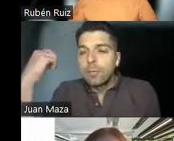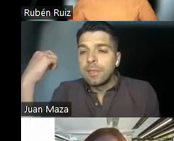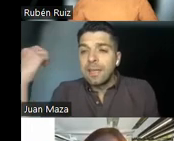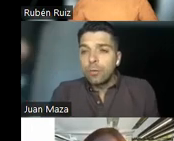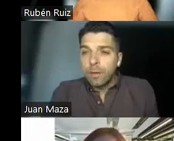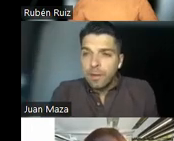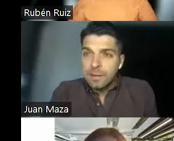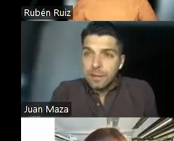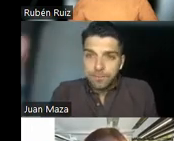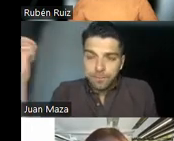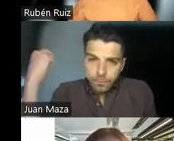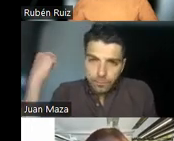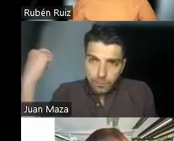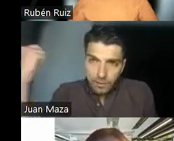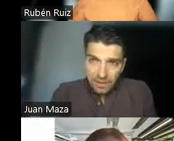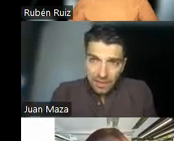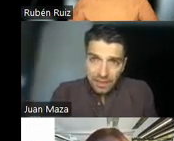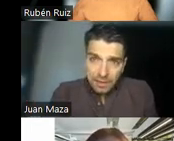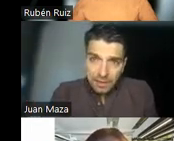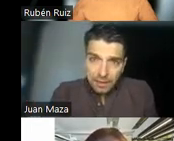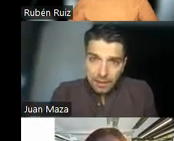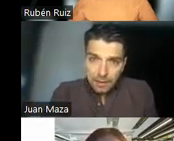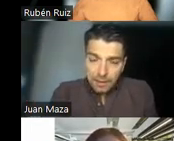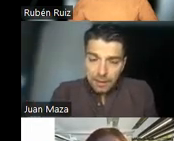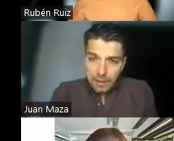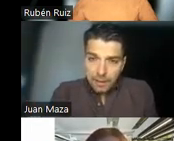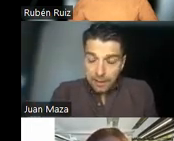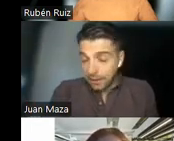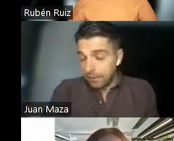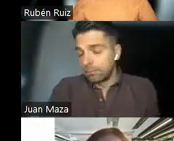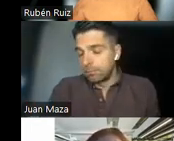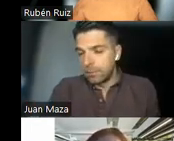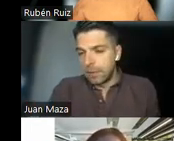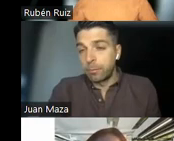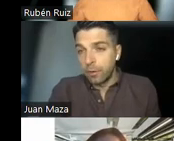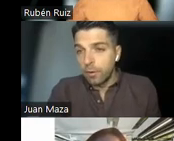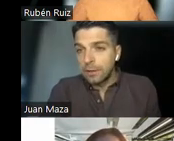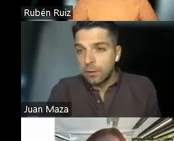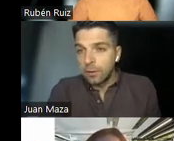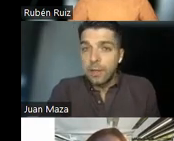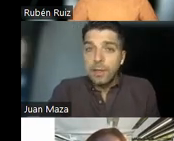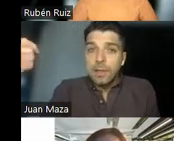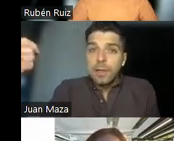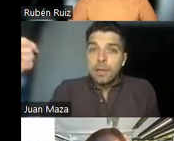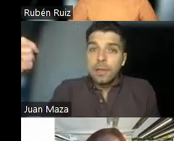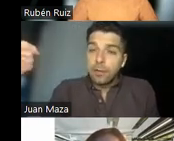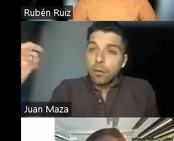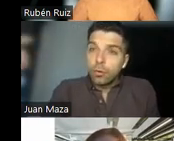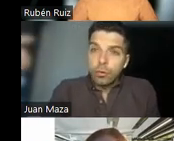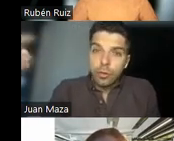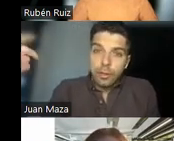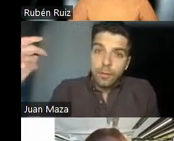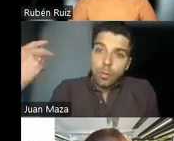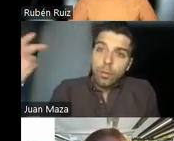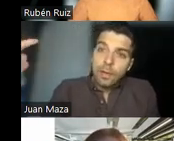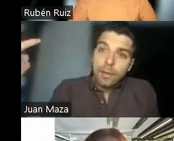Y sometía a sus pacientes a la exposición a estos olores. Y sacó